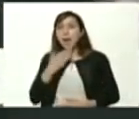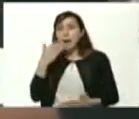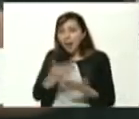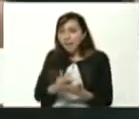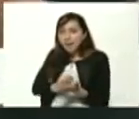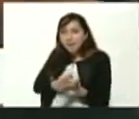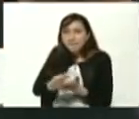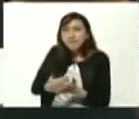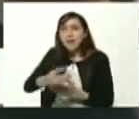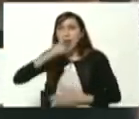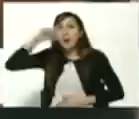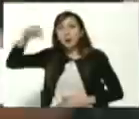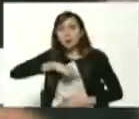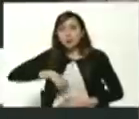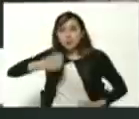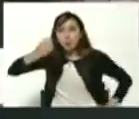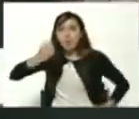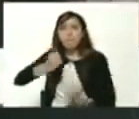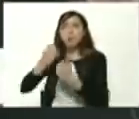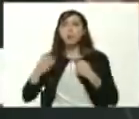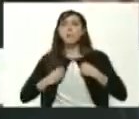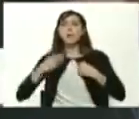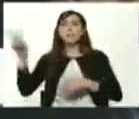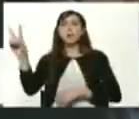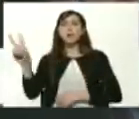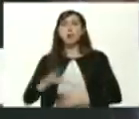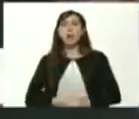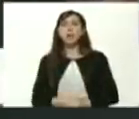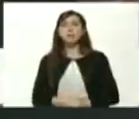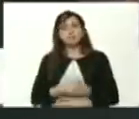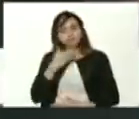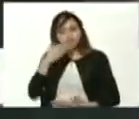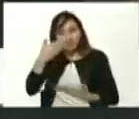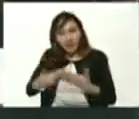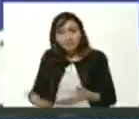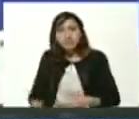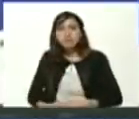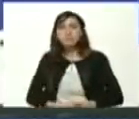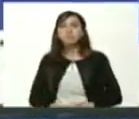presidente cuente con nosotros que viva Venezuela muchas gracias